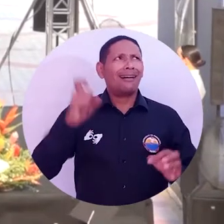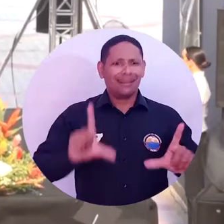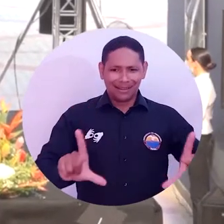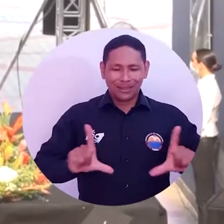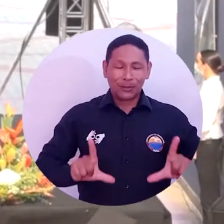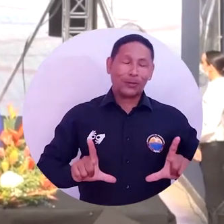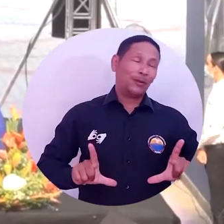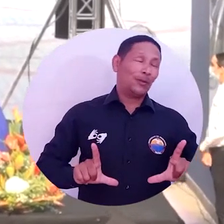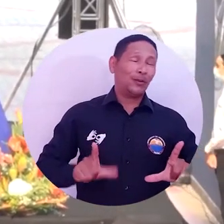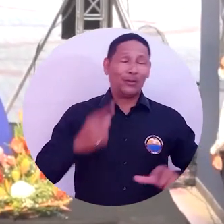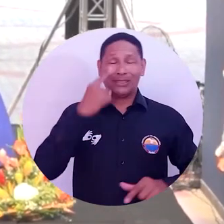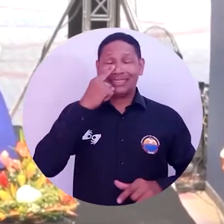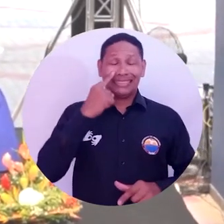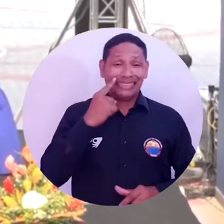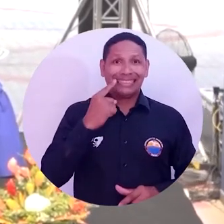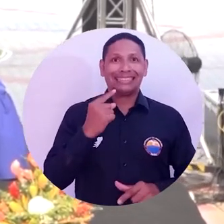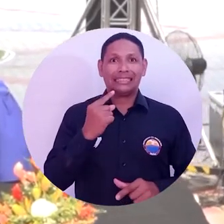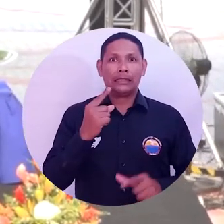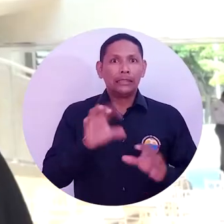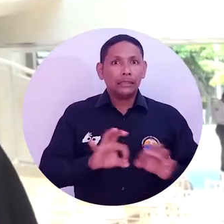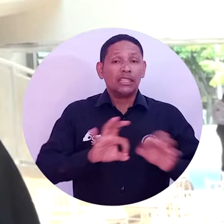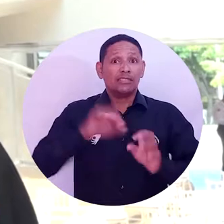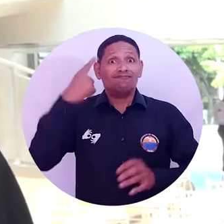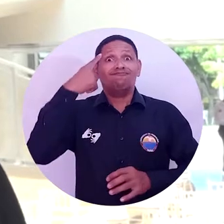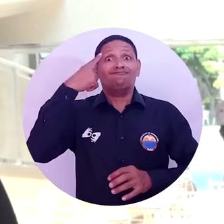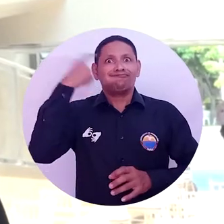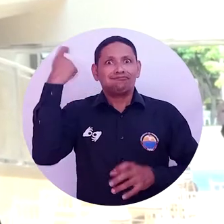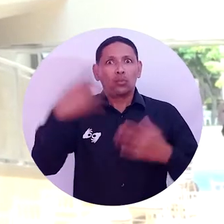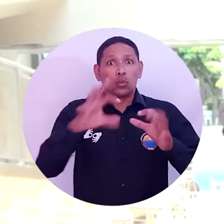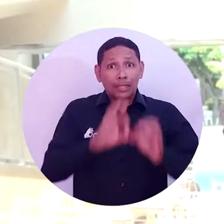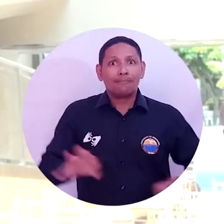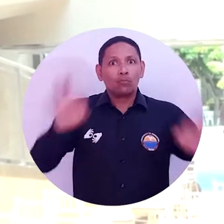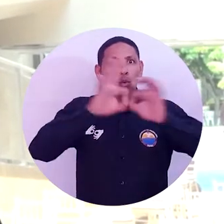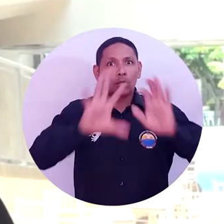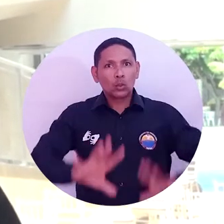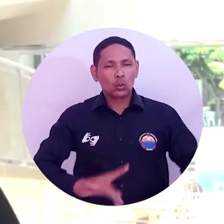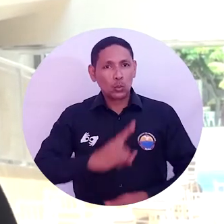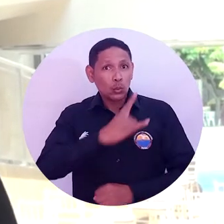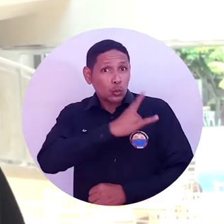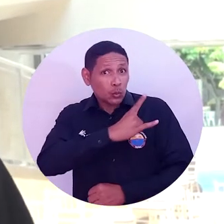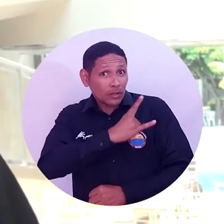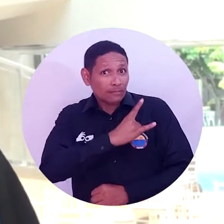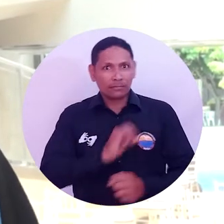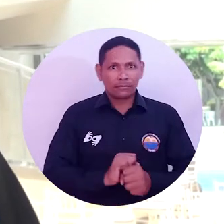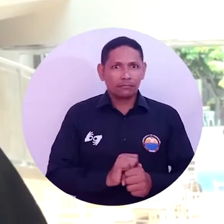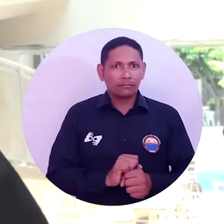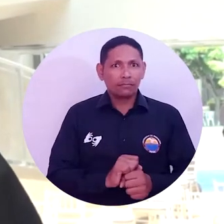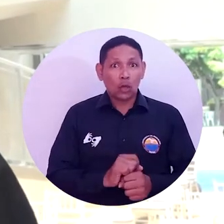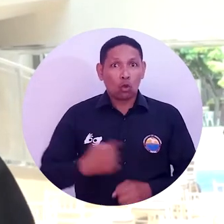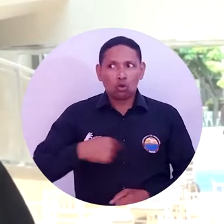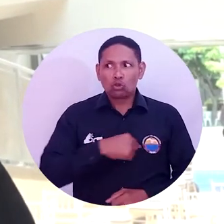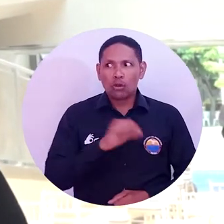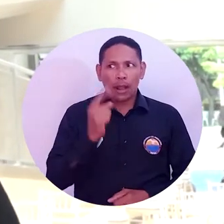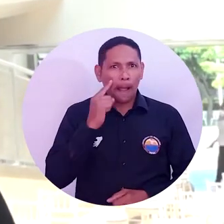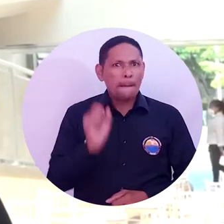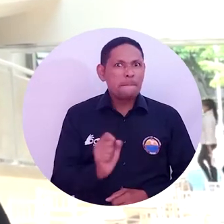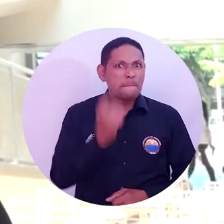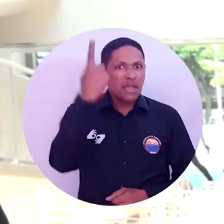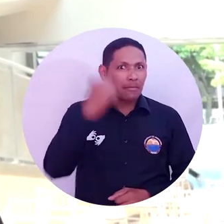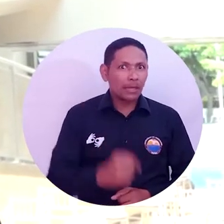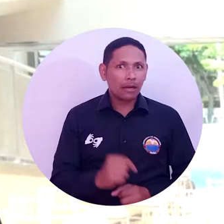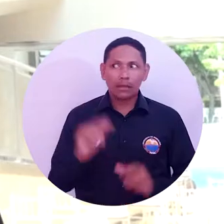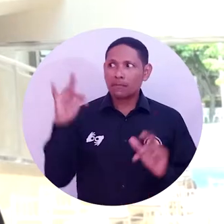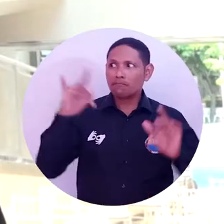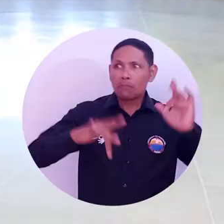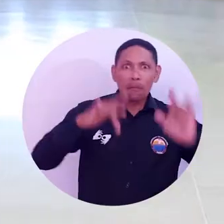título profesional. Indudablemente este es uno de los retos que ha asumido la Universidad durante este proceso de pandemia y es nuestro primer ejercicio de